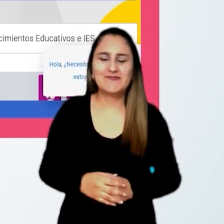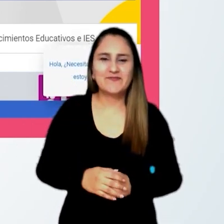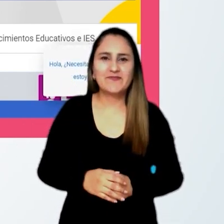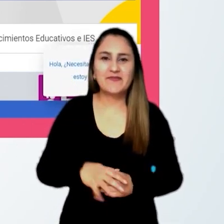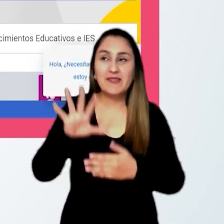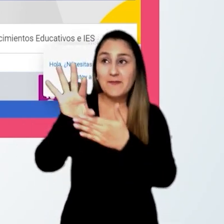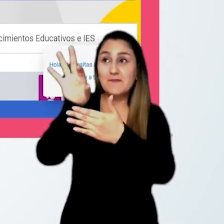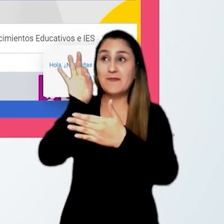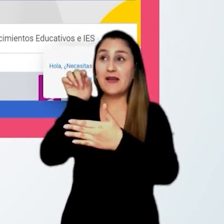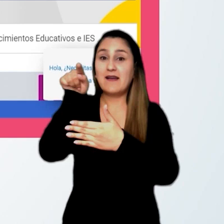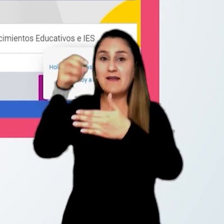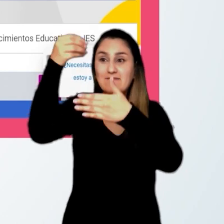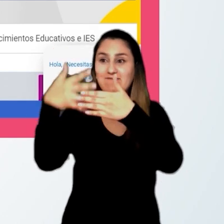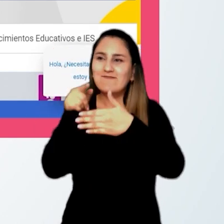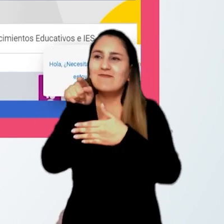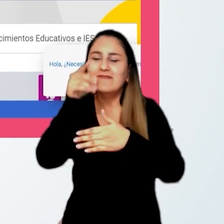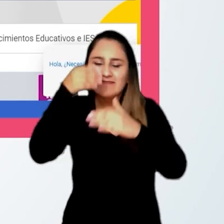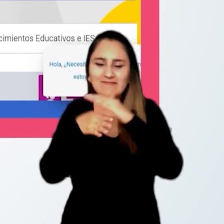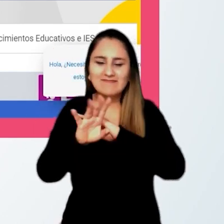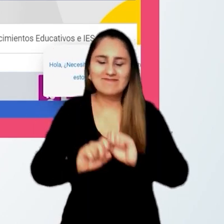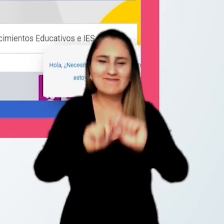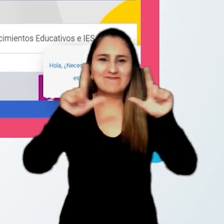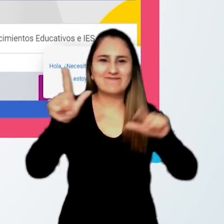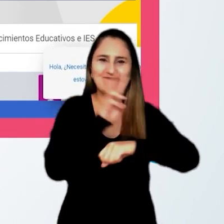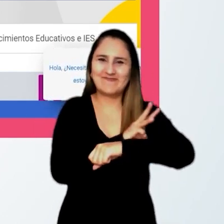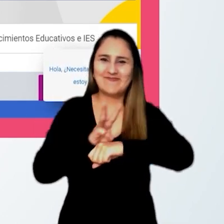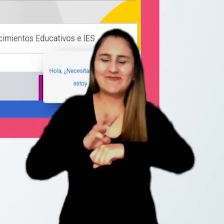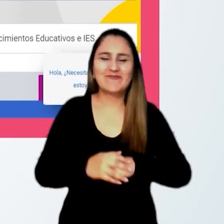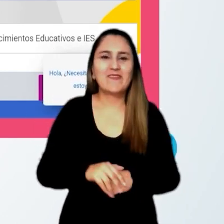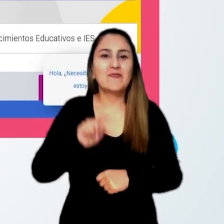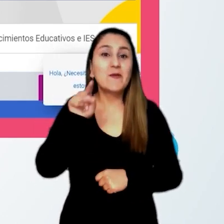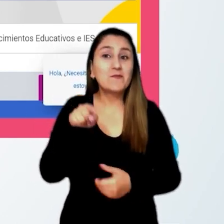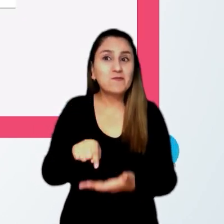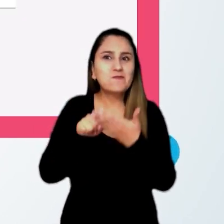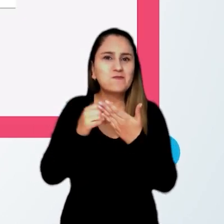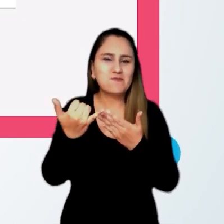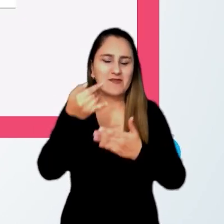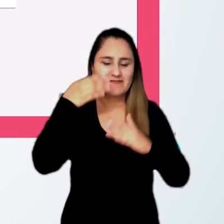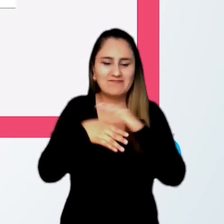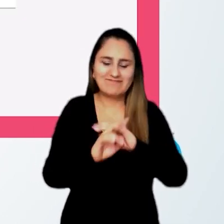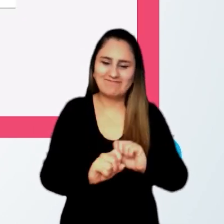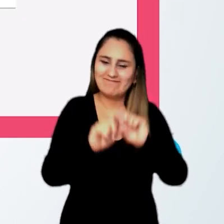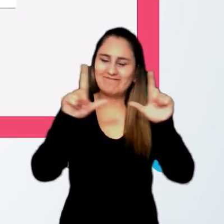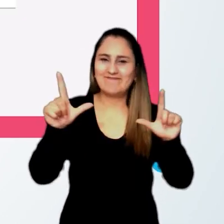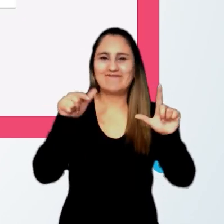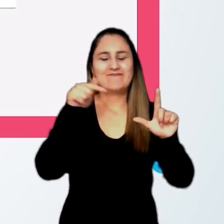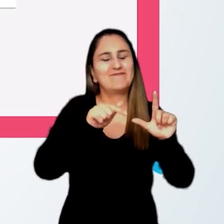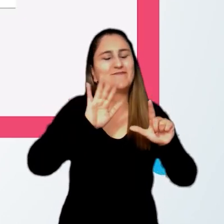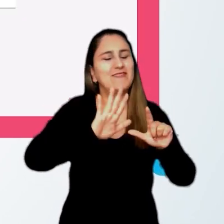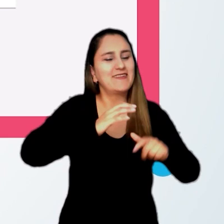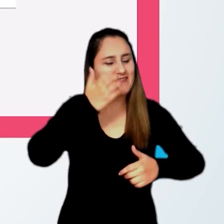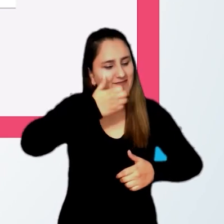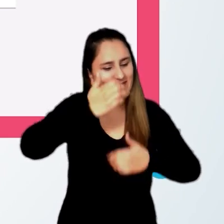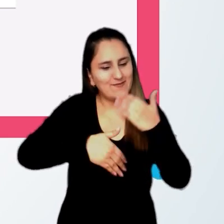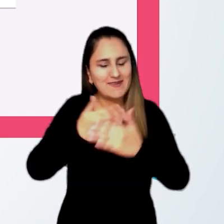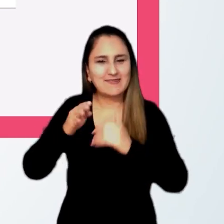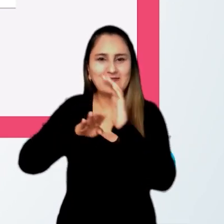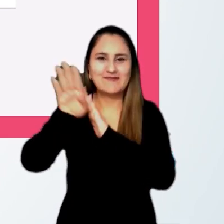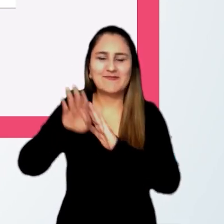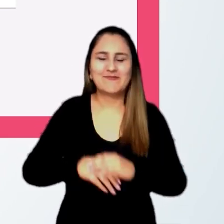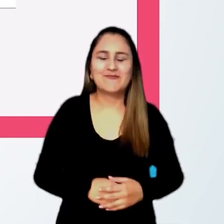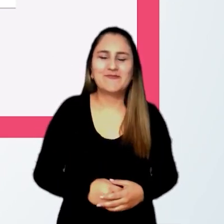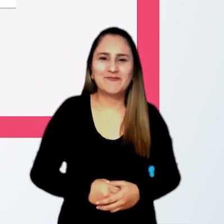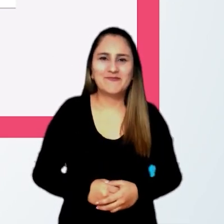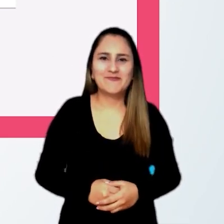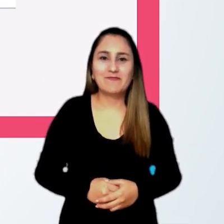Seleccione la opción acceda a la plataforma, allí encontrará el link para ingresar a la plataforma electrónica